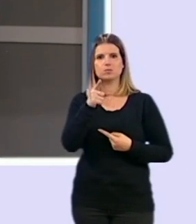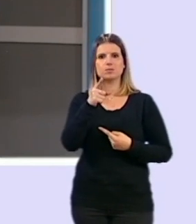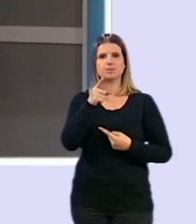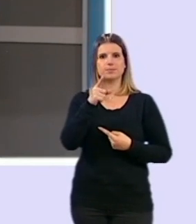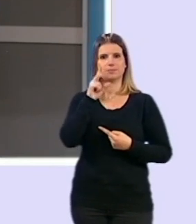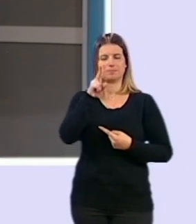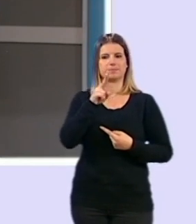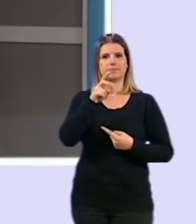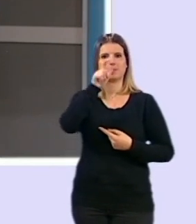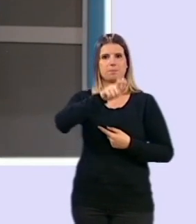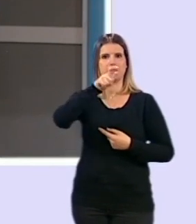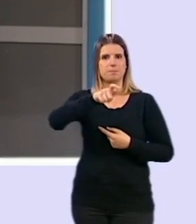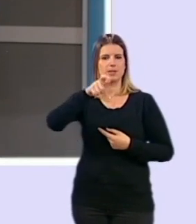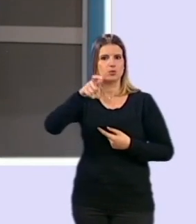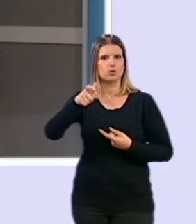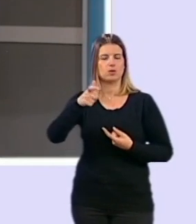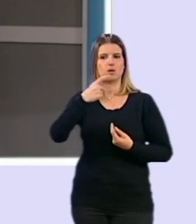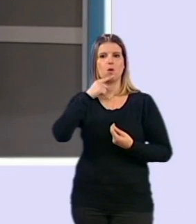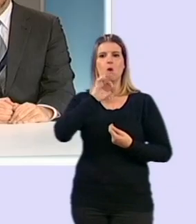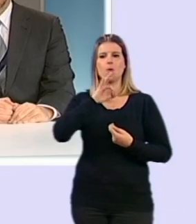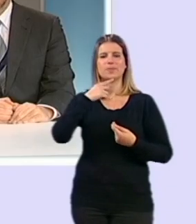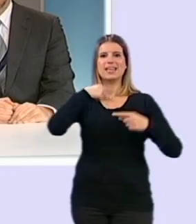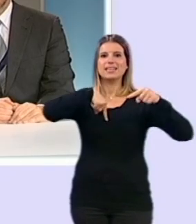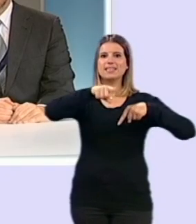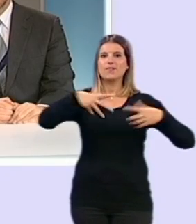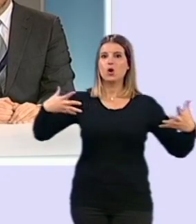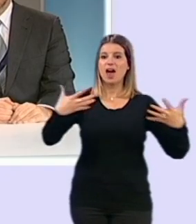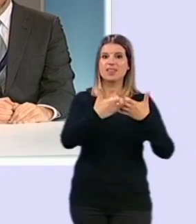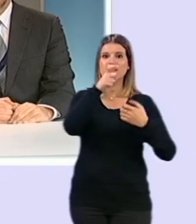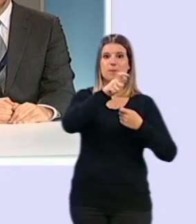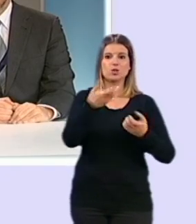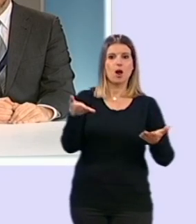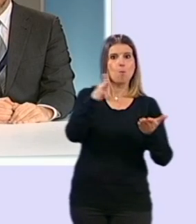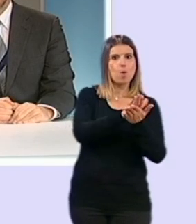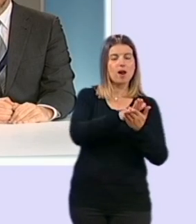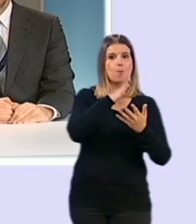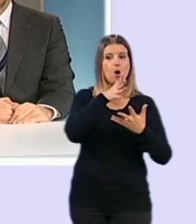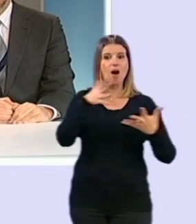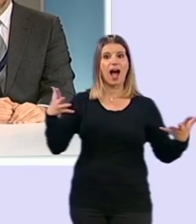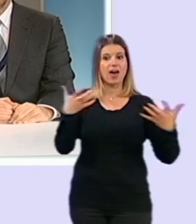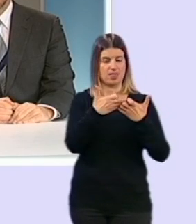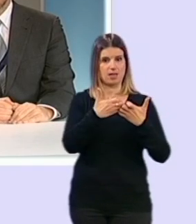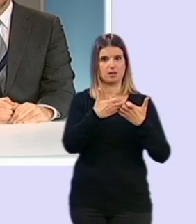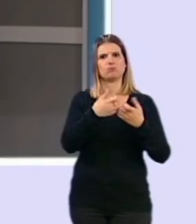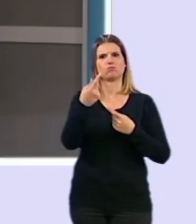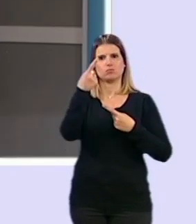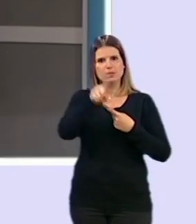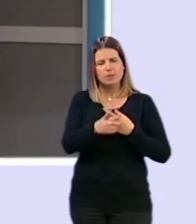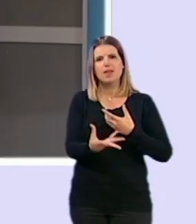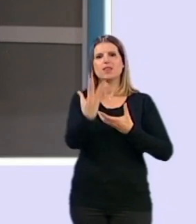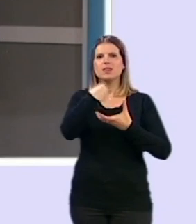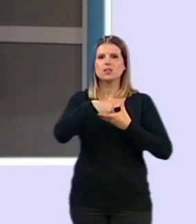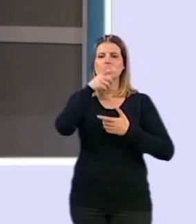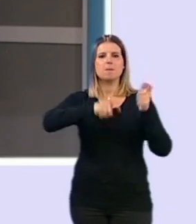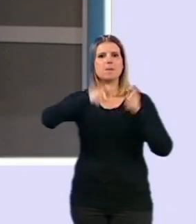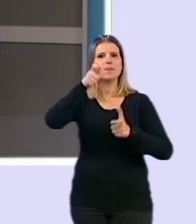accidente de tráfico las personas que fallecen por un accidente en tránsito, sino también todas aquellas personas